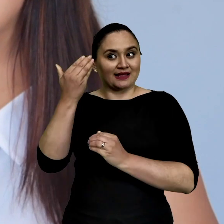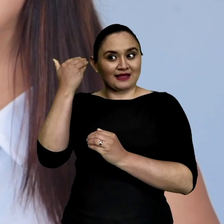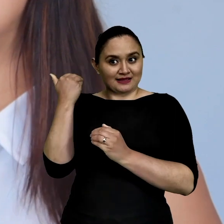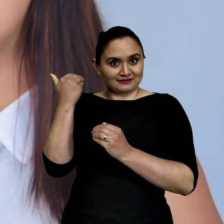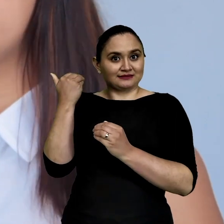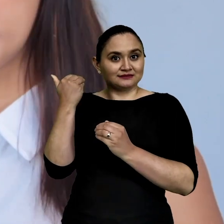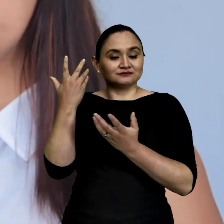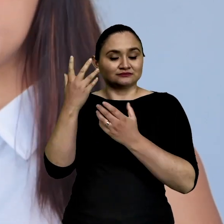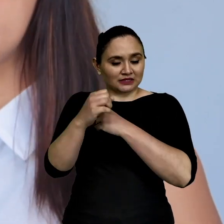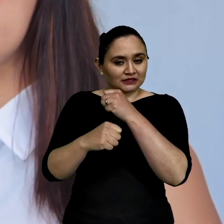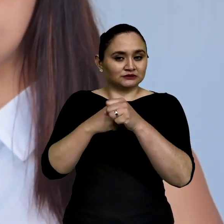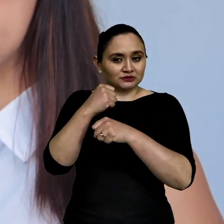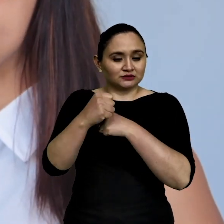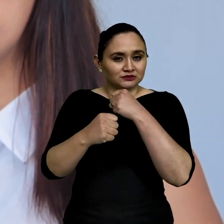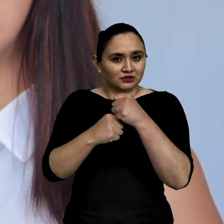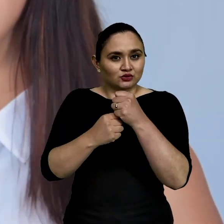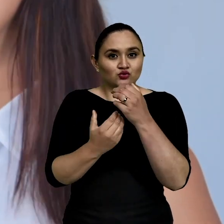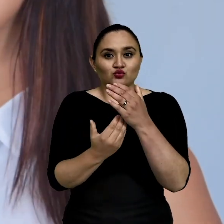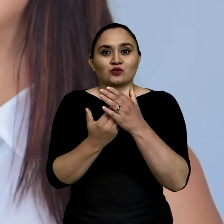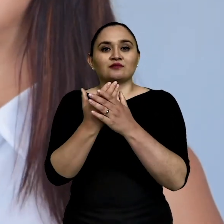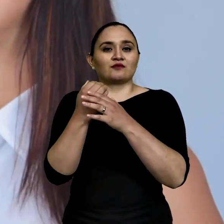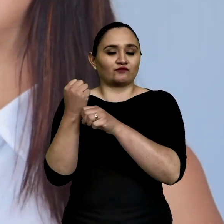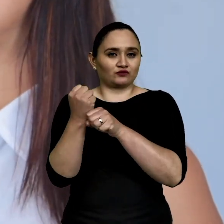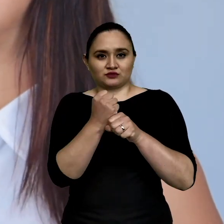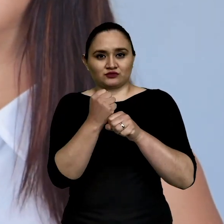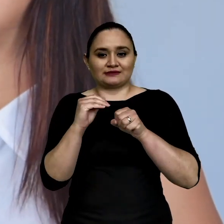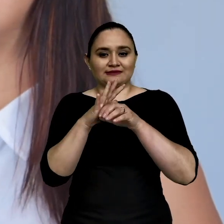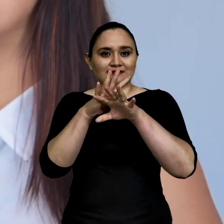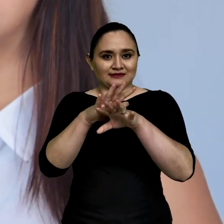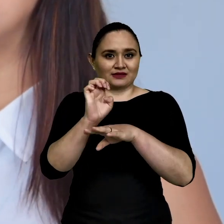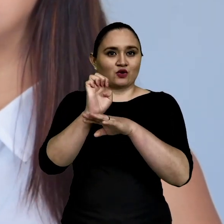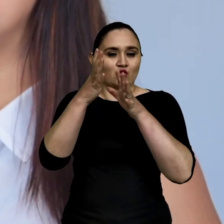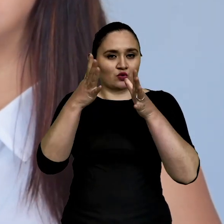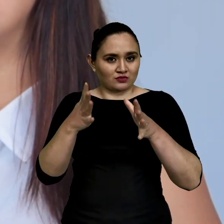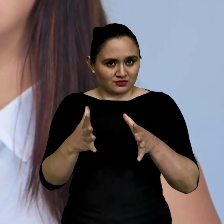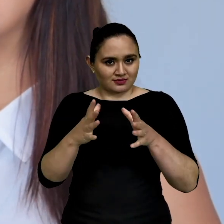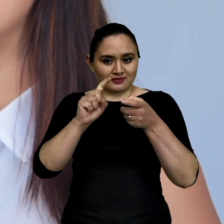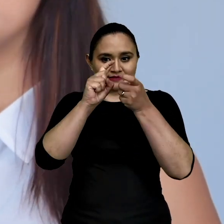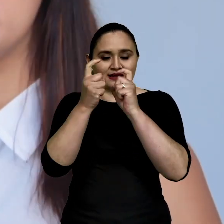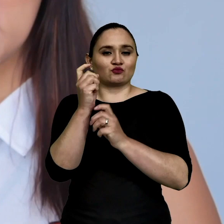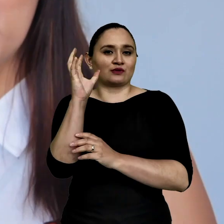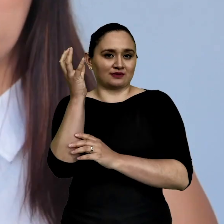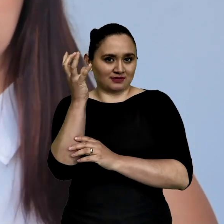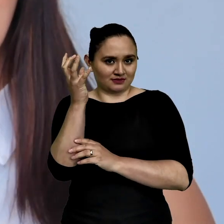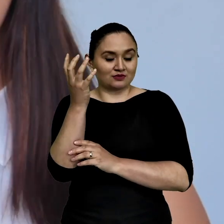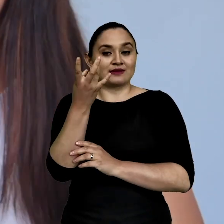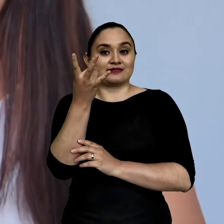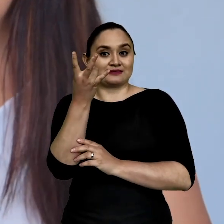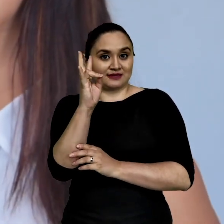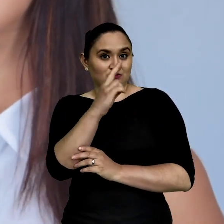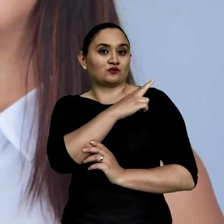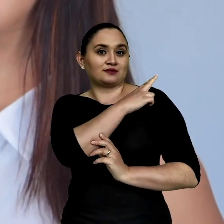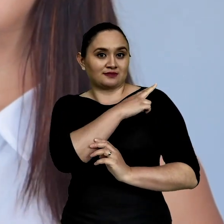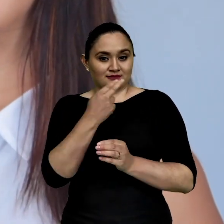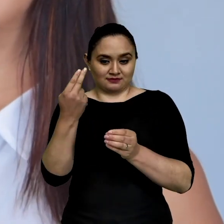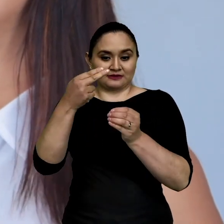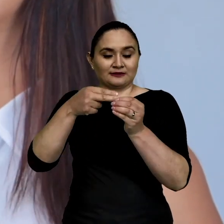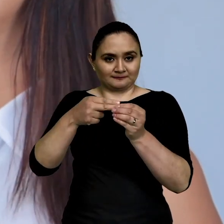algunos años la Red Ecuatoriana de Cambio Climático, está formado por 17 universidades,